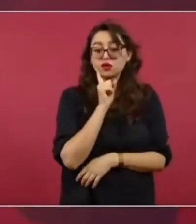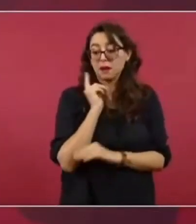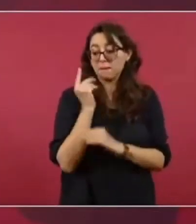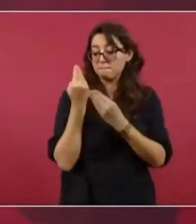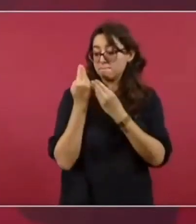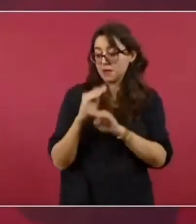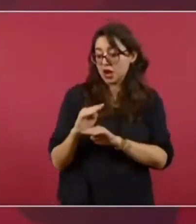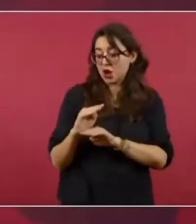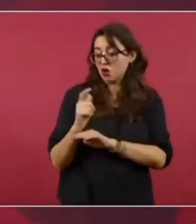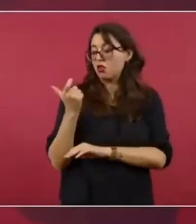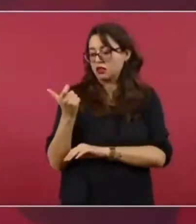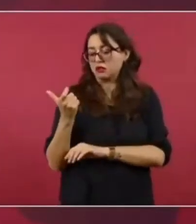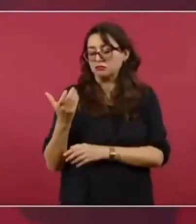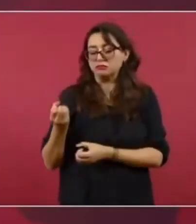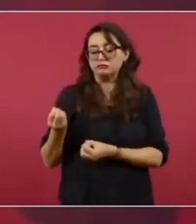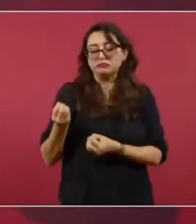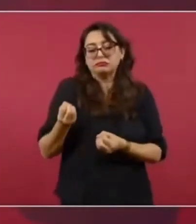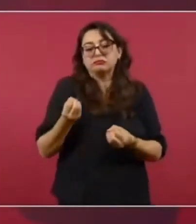levanta